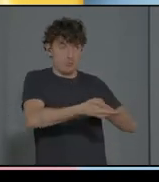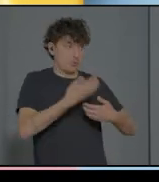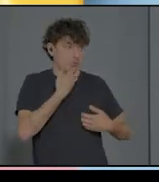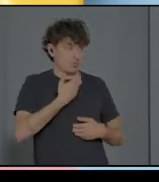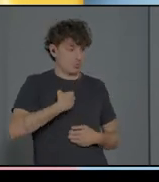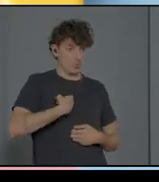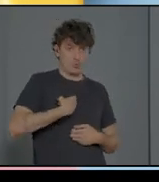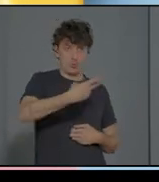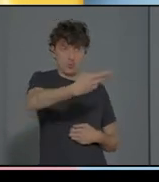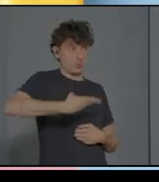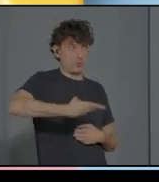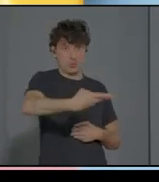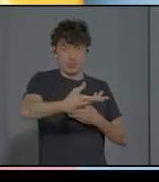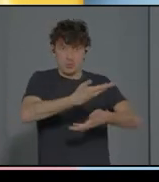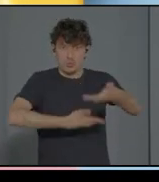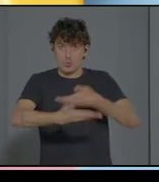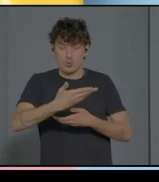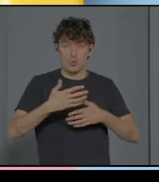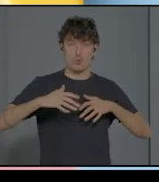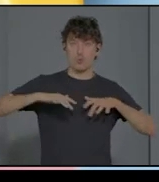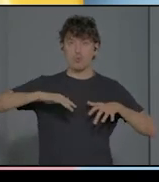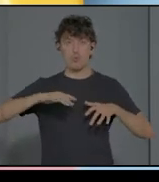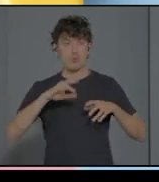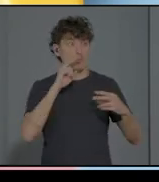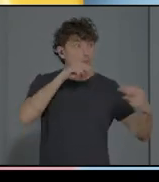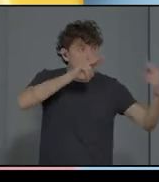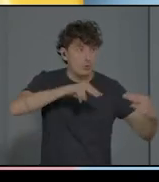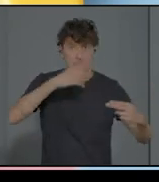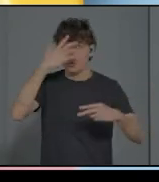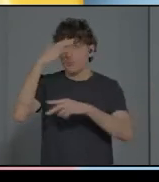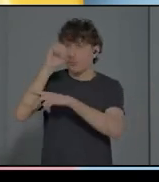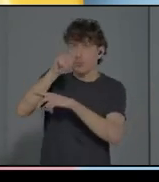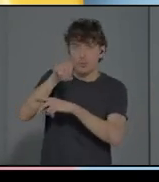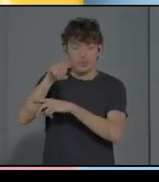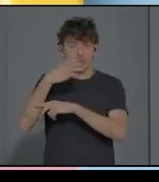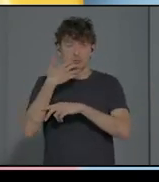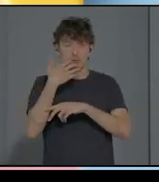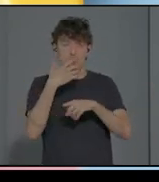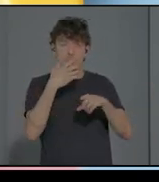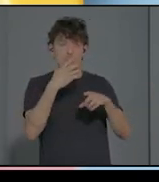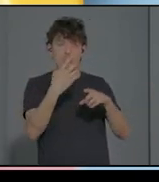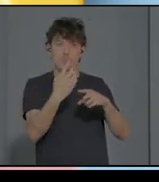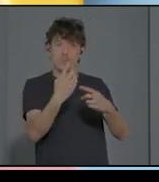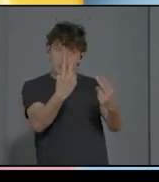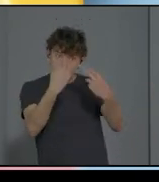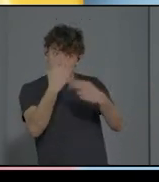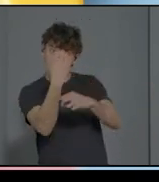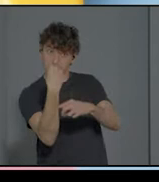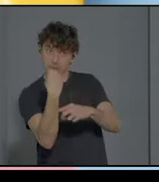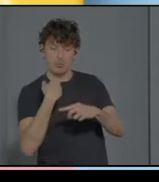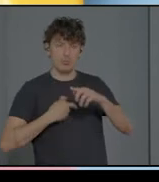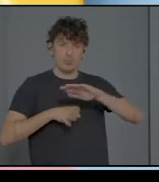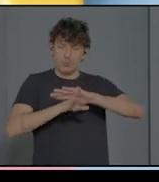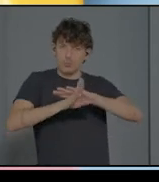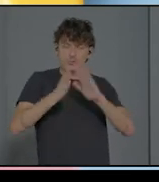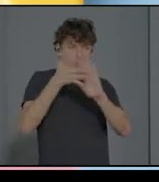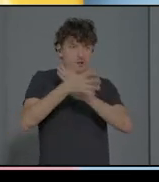y os miro. Si me hacéis así con la cabeza, pues sigo adelante. Si veis que estáis perplejos, pues